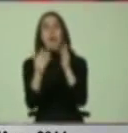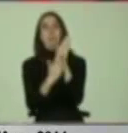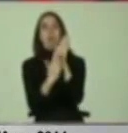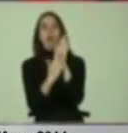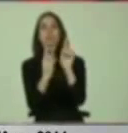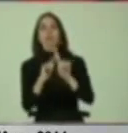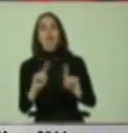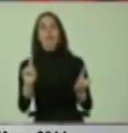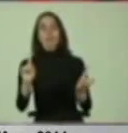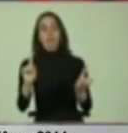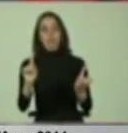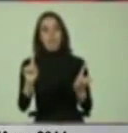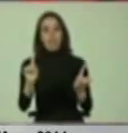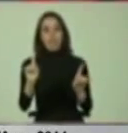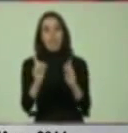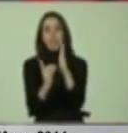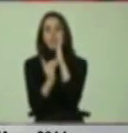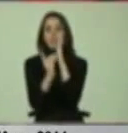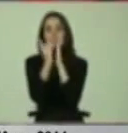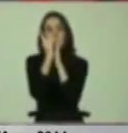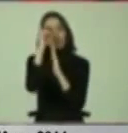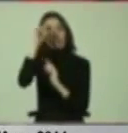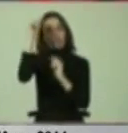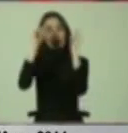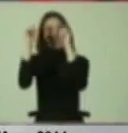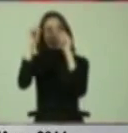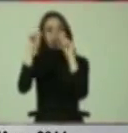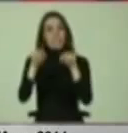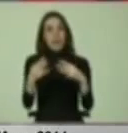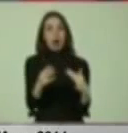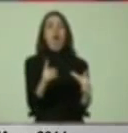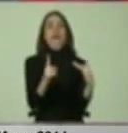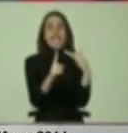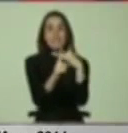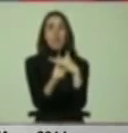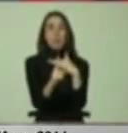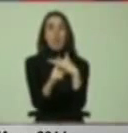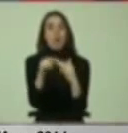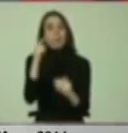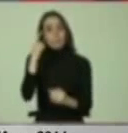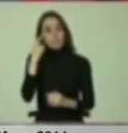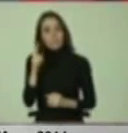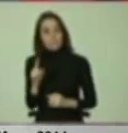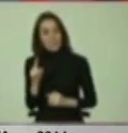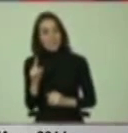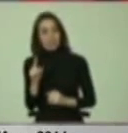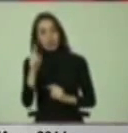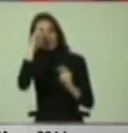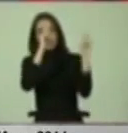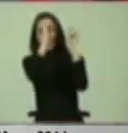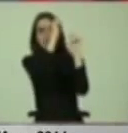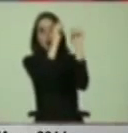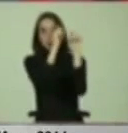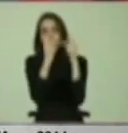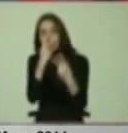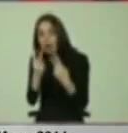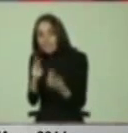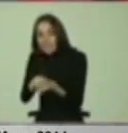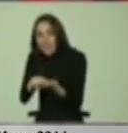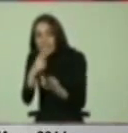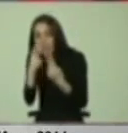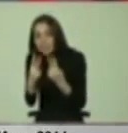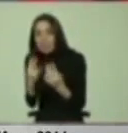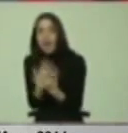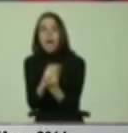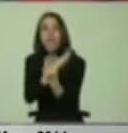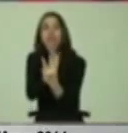diferentes. A nivel de desarrollo teórico estamos en la inclusión, pero a nivel de la práctica tenemos los